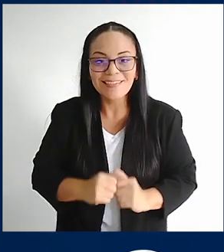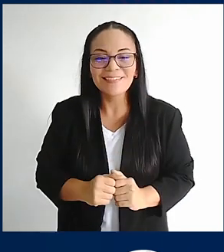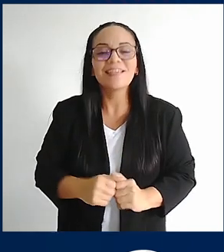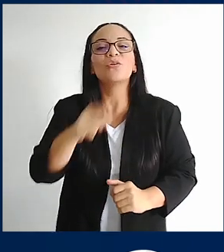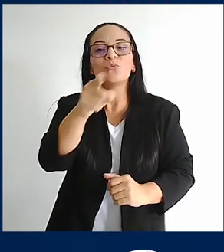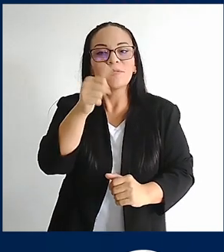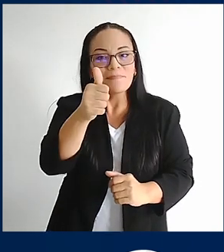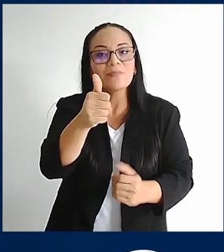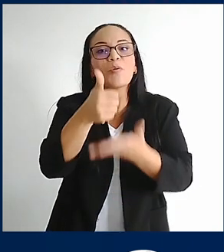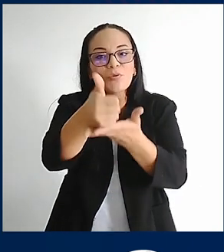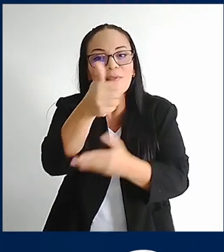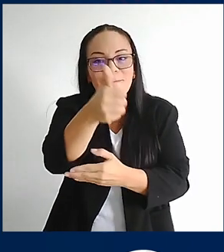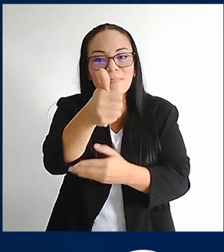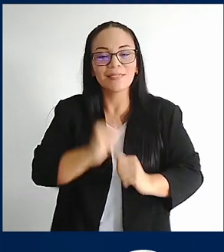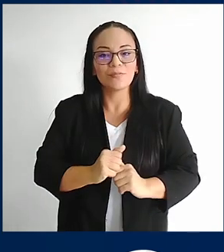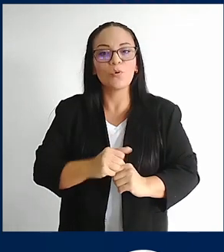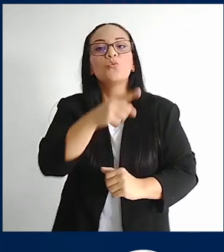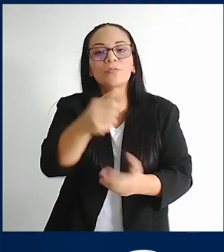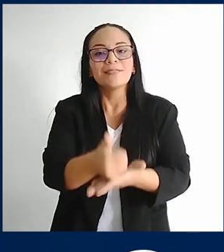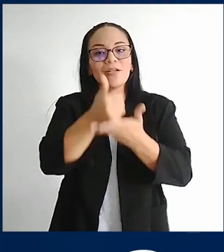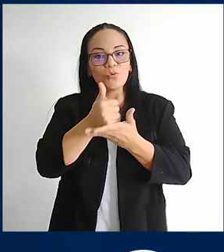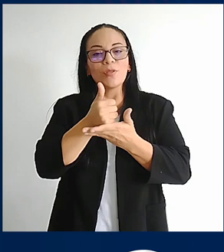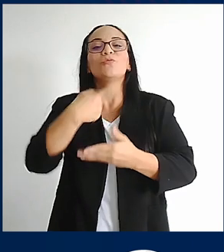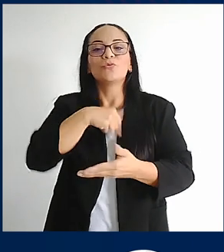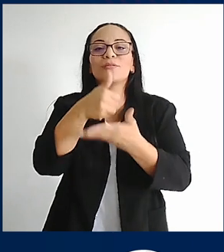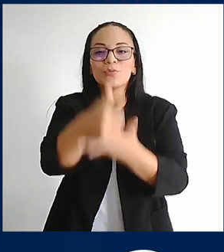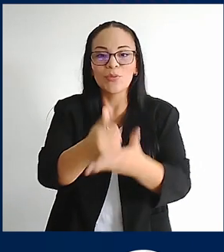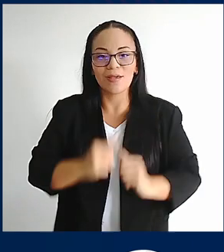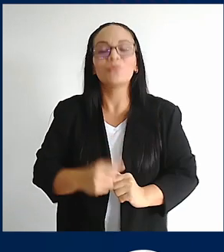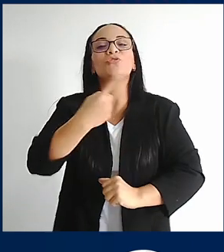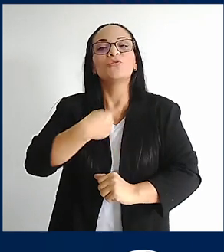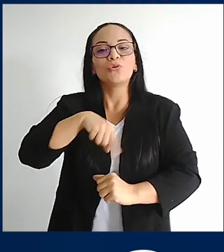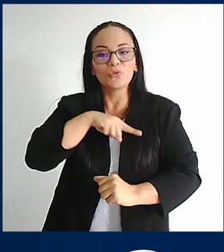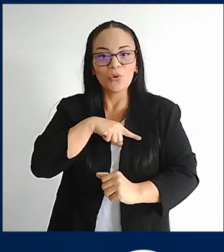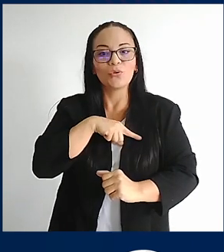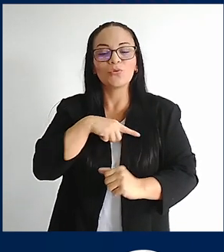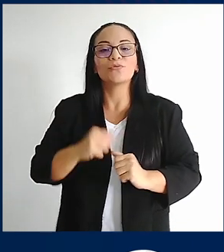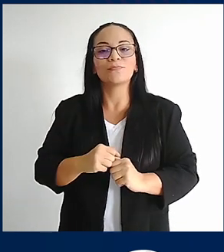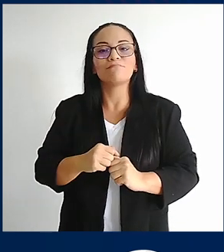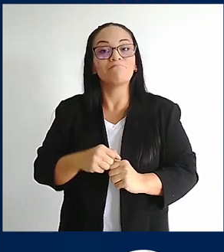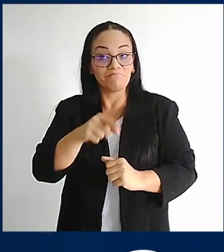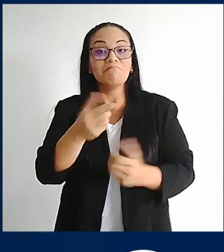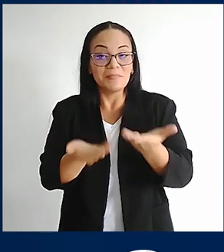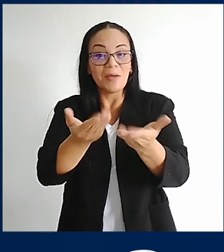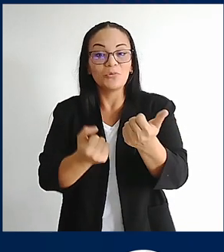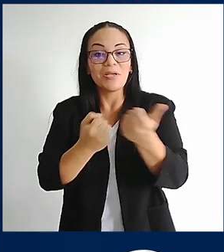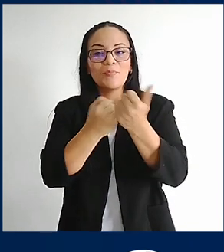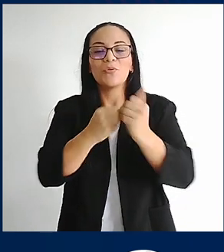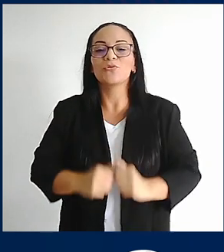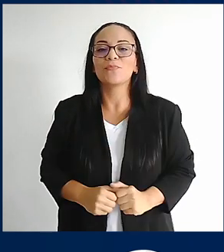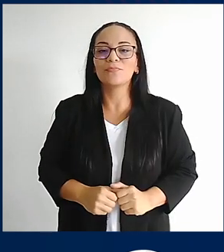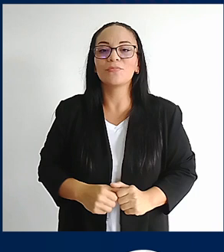ayúdese. Ayúdenos a ayudarlo, porque en nosotros puede apoyarse. Le